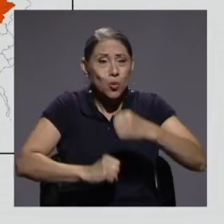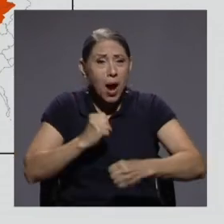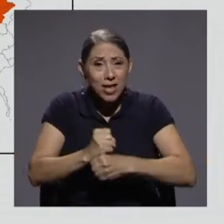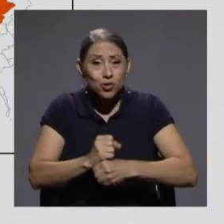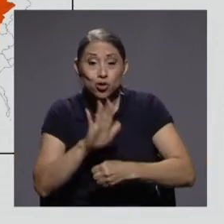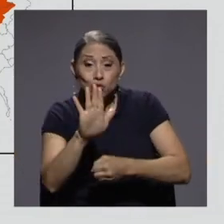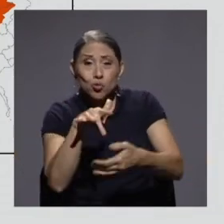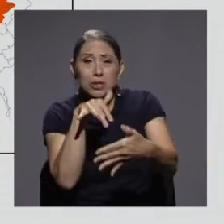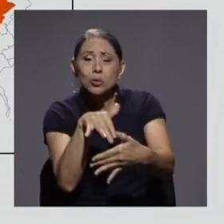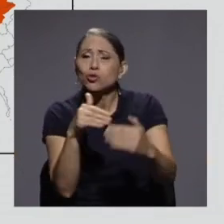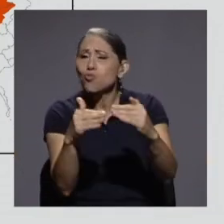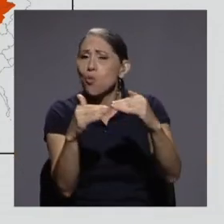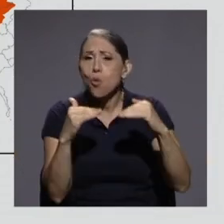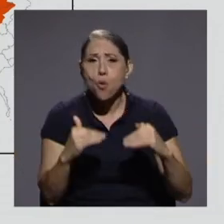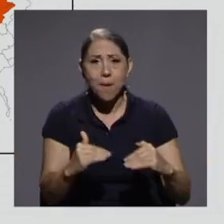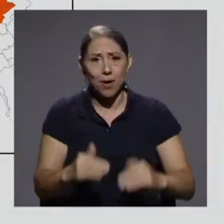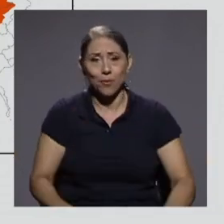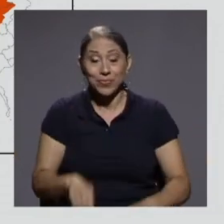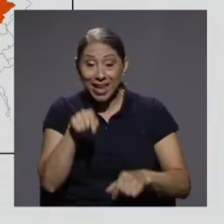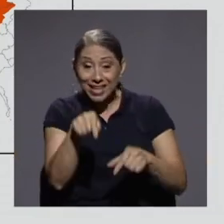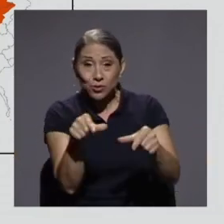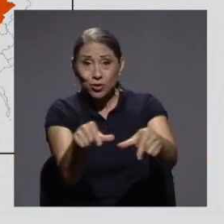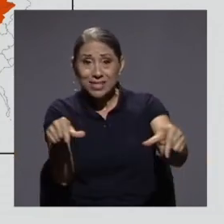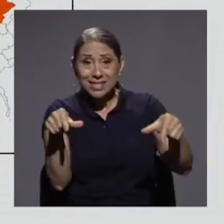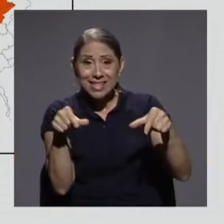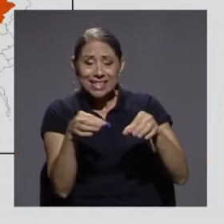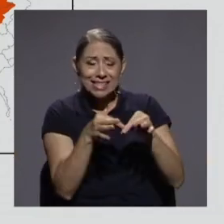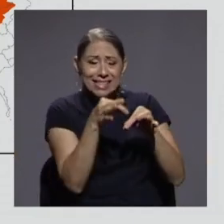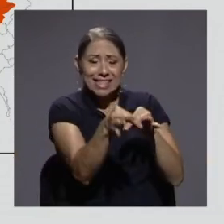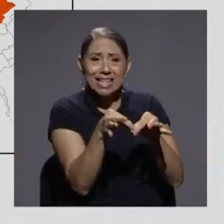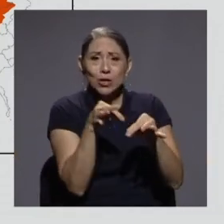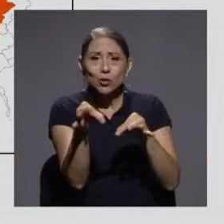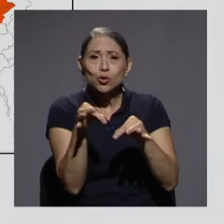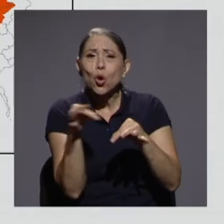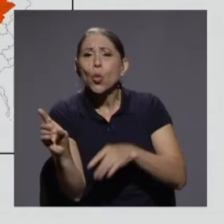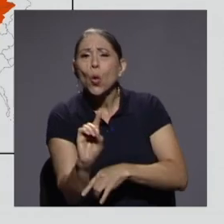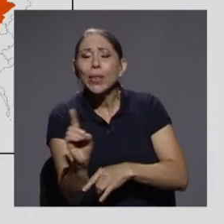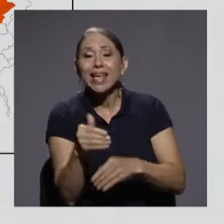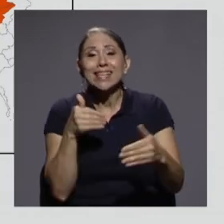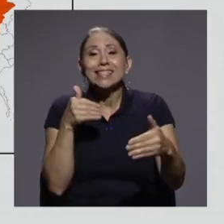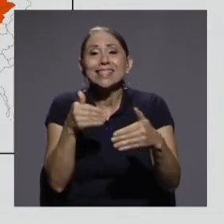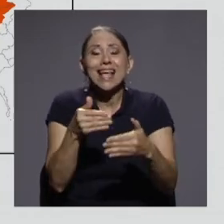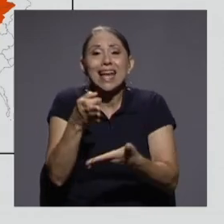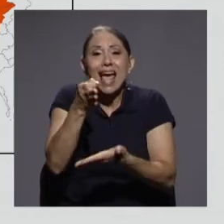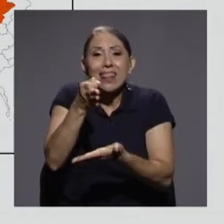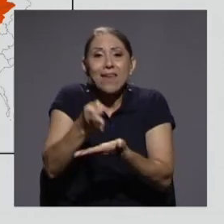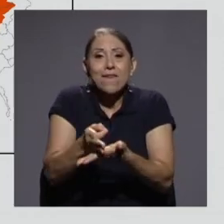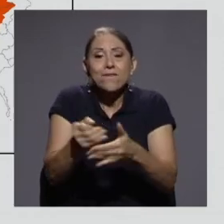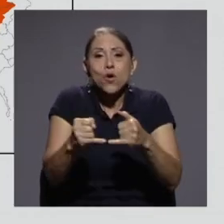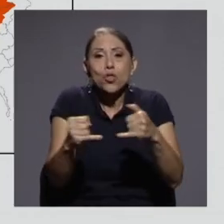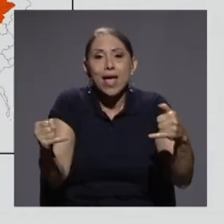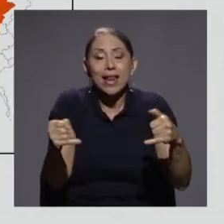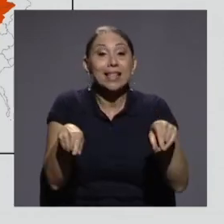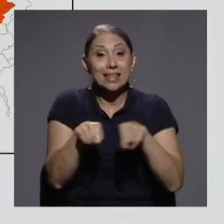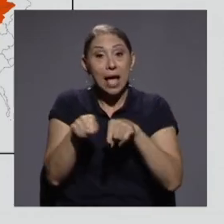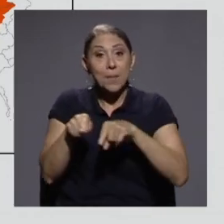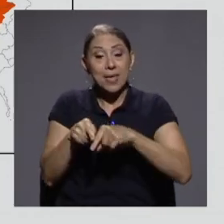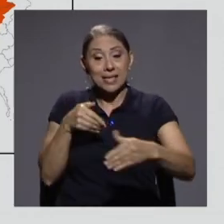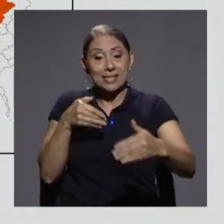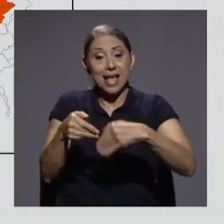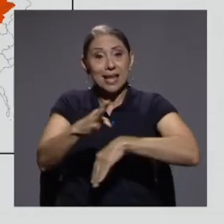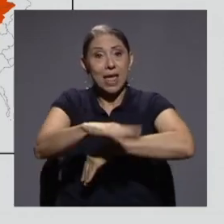Estos distritos los vamos a ubicar cerca de las zonas fronterizas, en las zonas costeras, y muchos coinciden